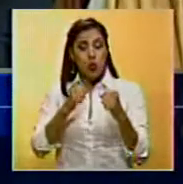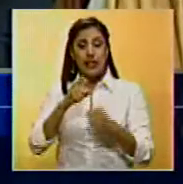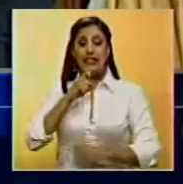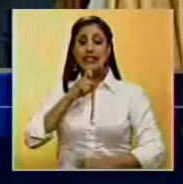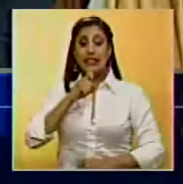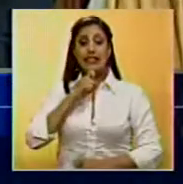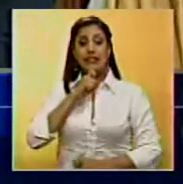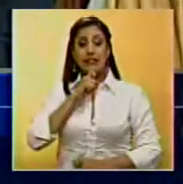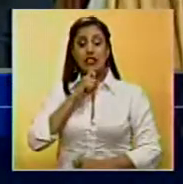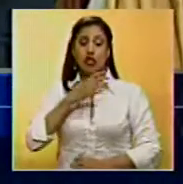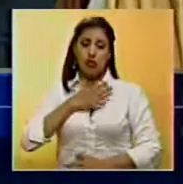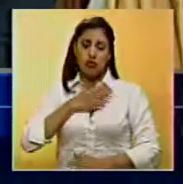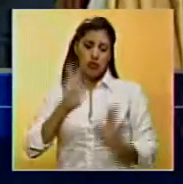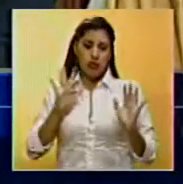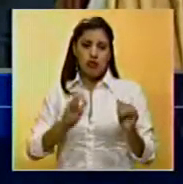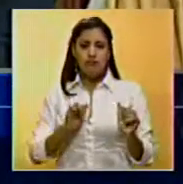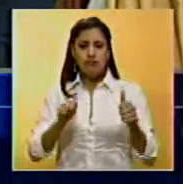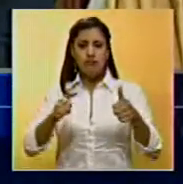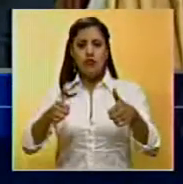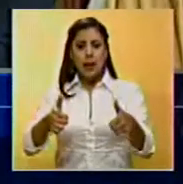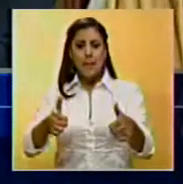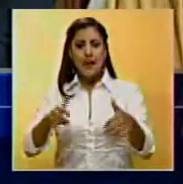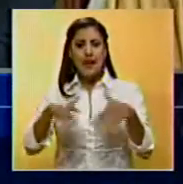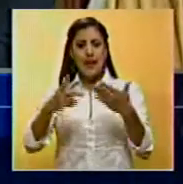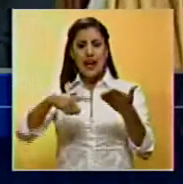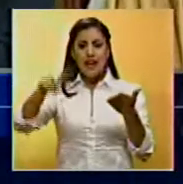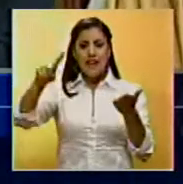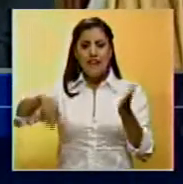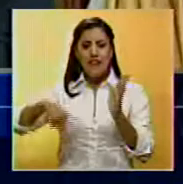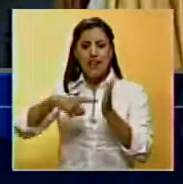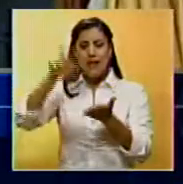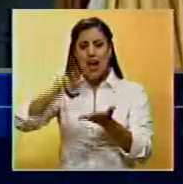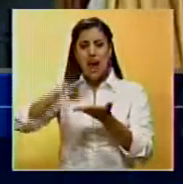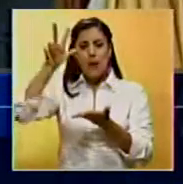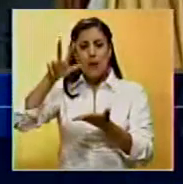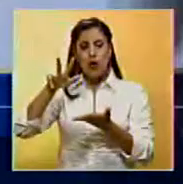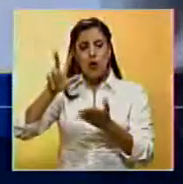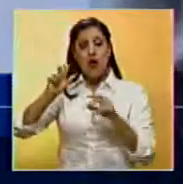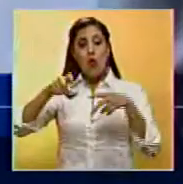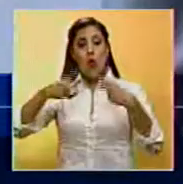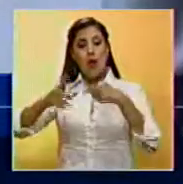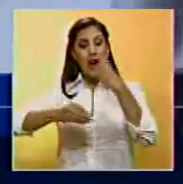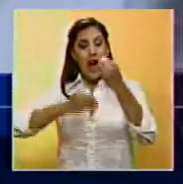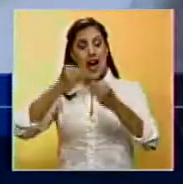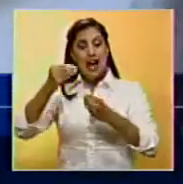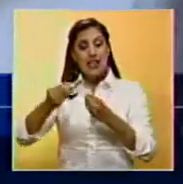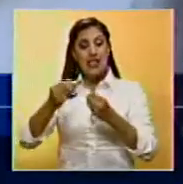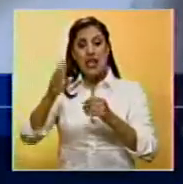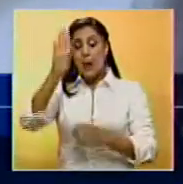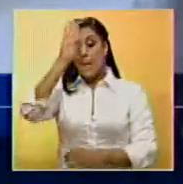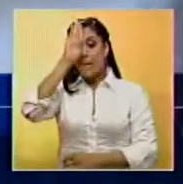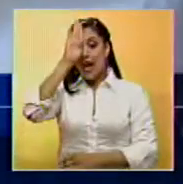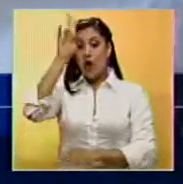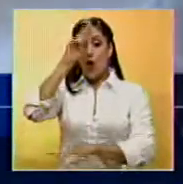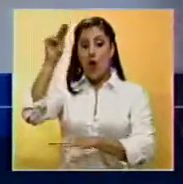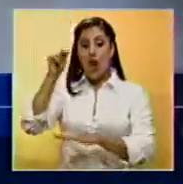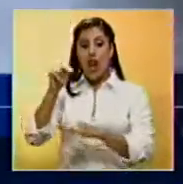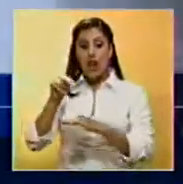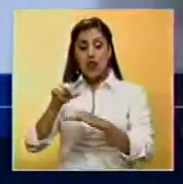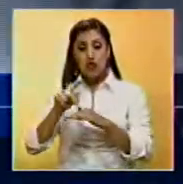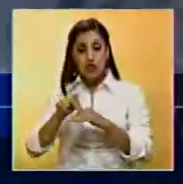difícil, bueno, yo voy a proceder entonces a firmar, aprobado, la creación del Banco Nacional